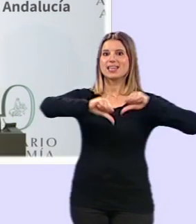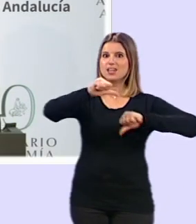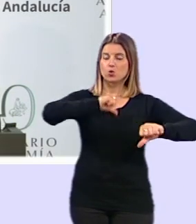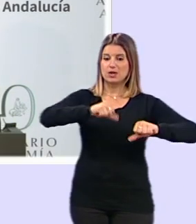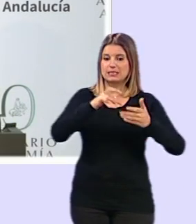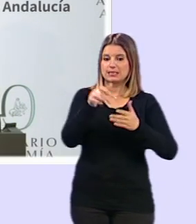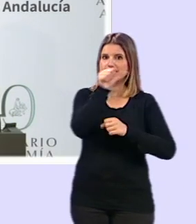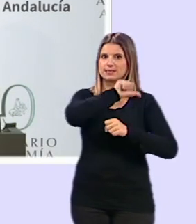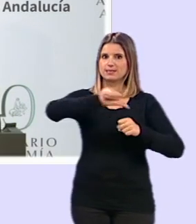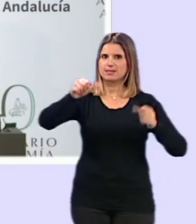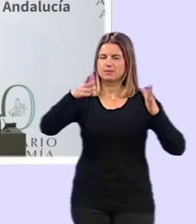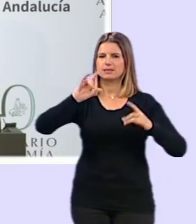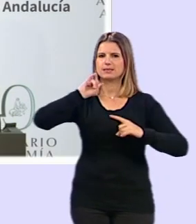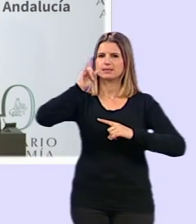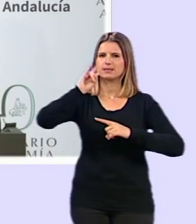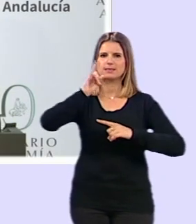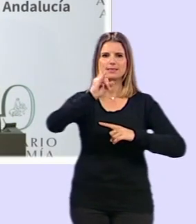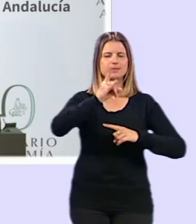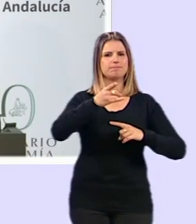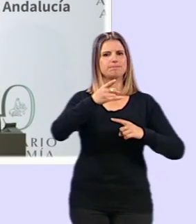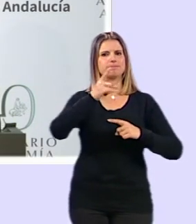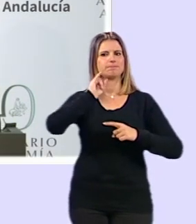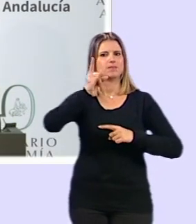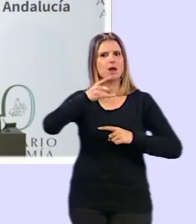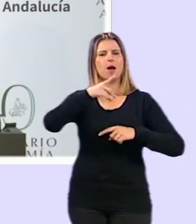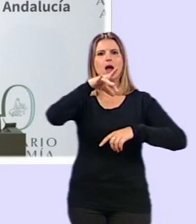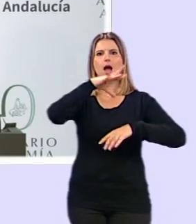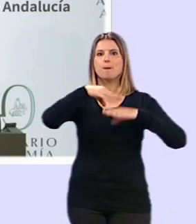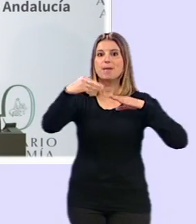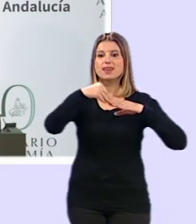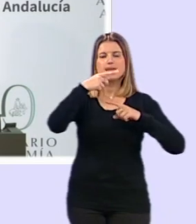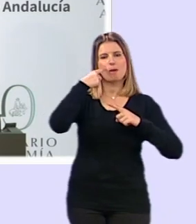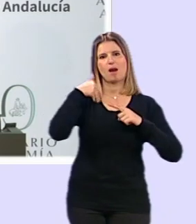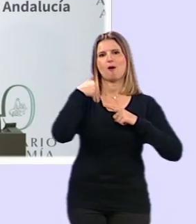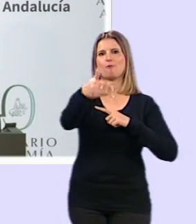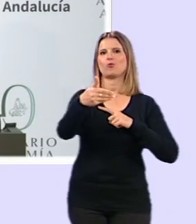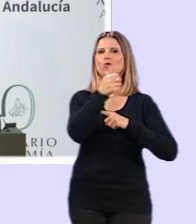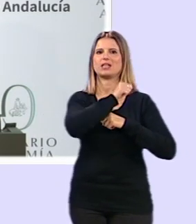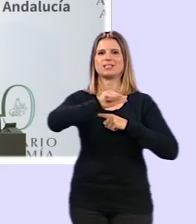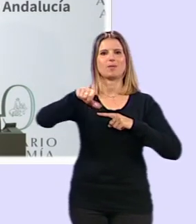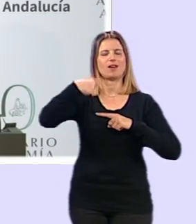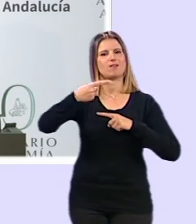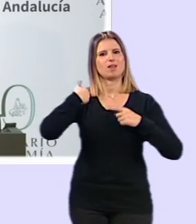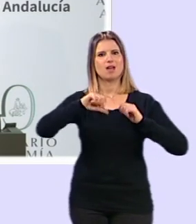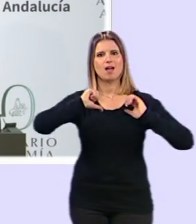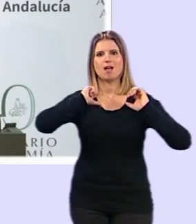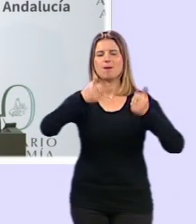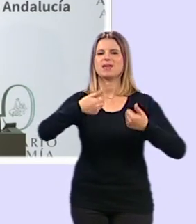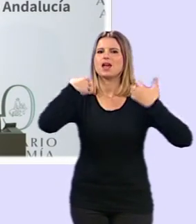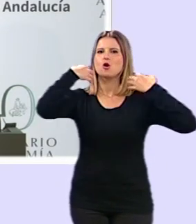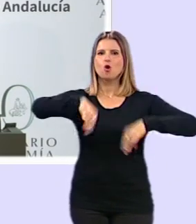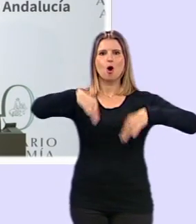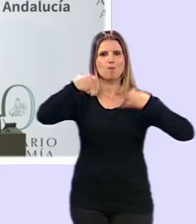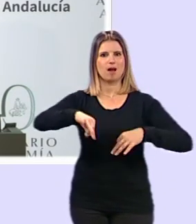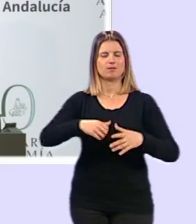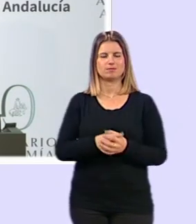durante esta semana llamando a pacientes de cara a enfocarlos para la semana que viene a una actividad normalizada.